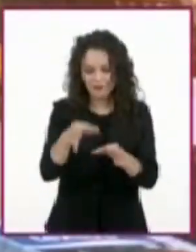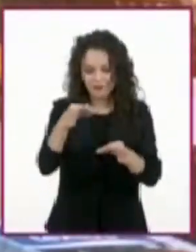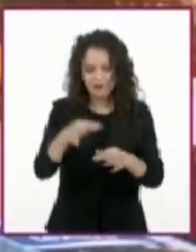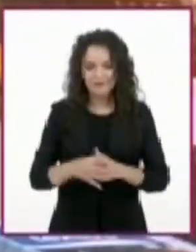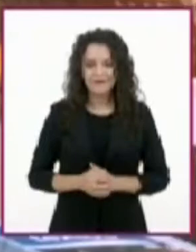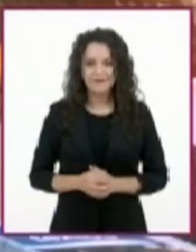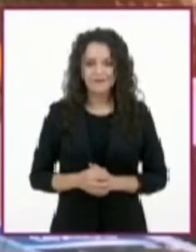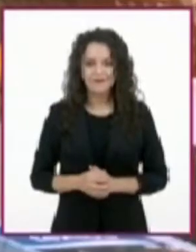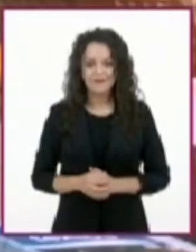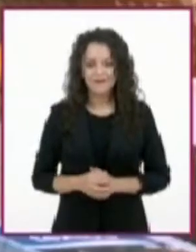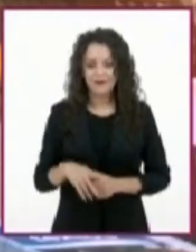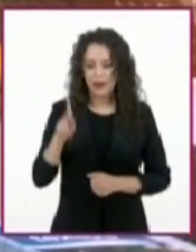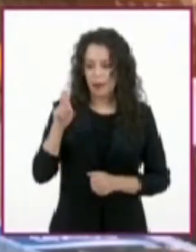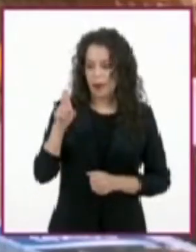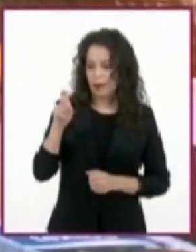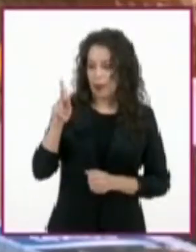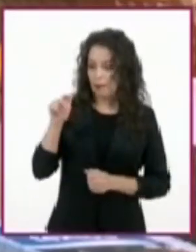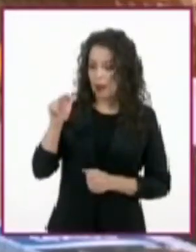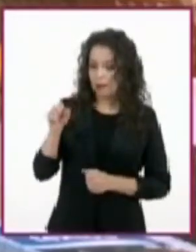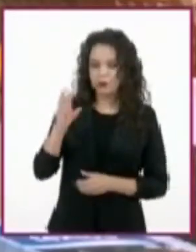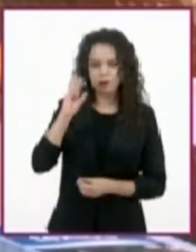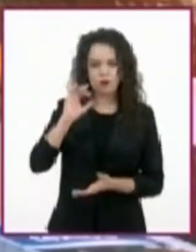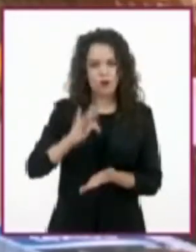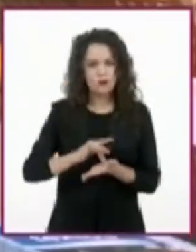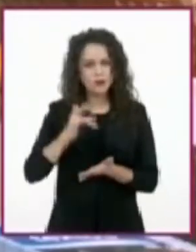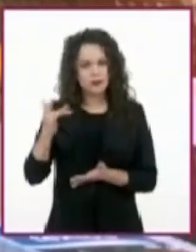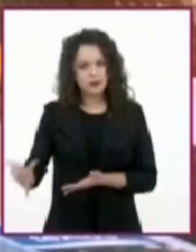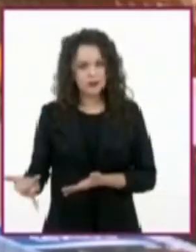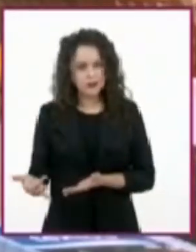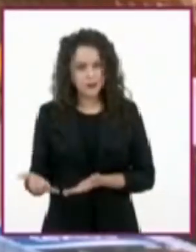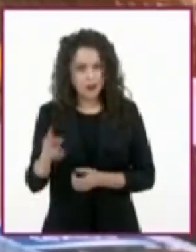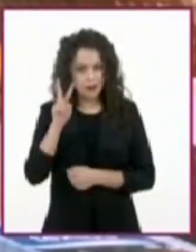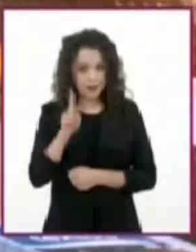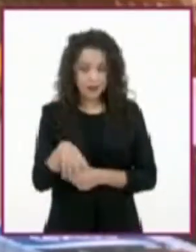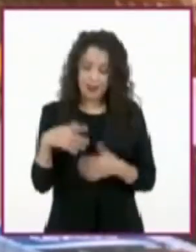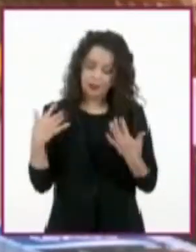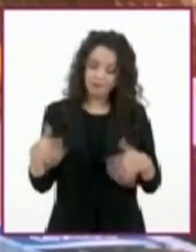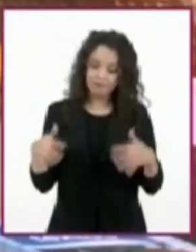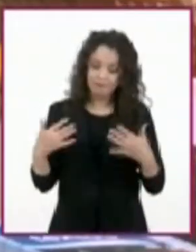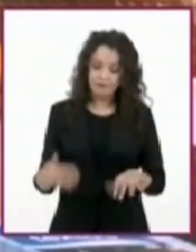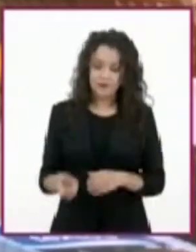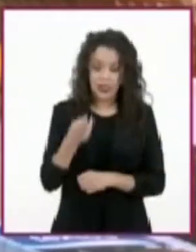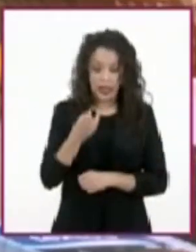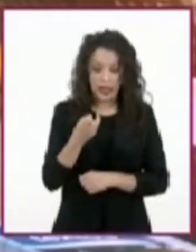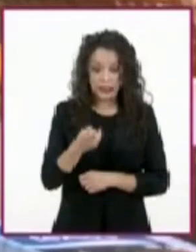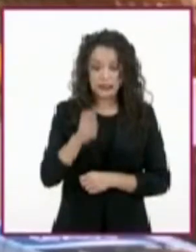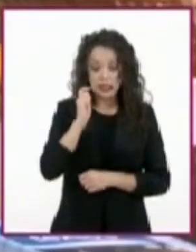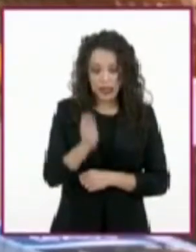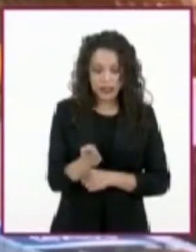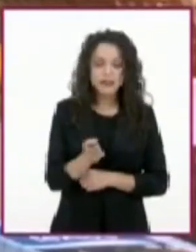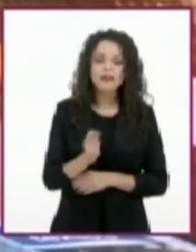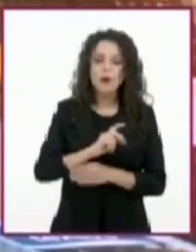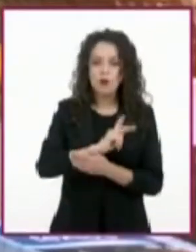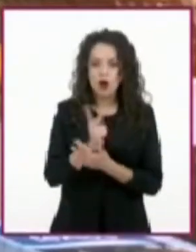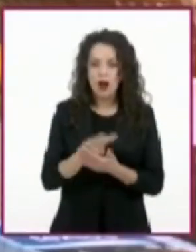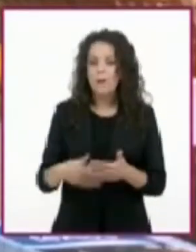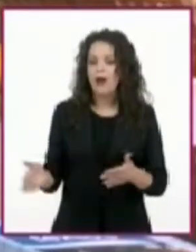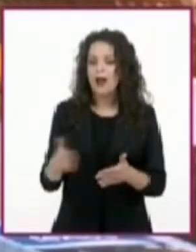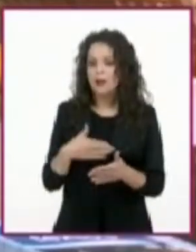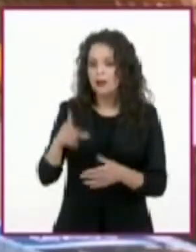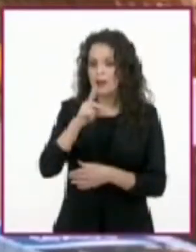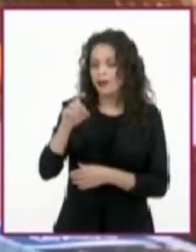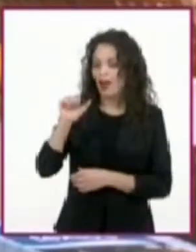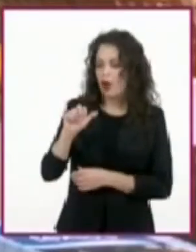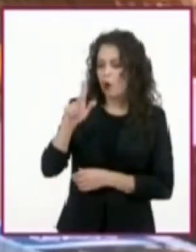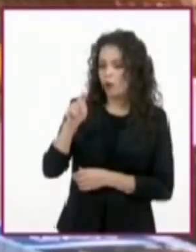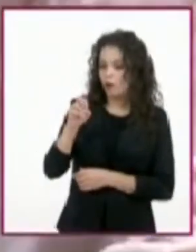Pepe Papas, muchas gracias por tu receta, huele riquísimo. Este fue su programa Cocina de Autor. En su segmento,